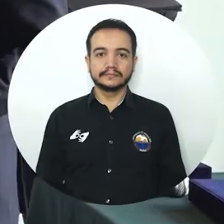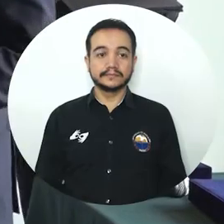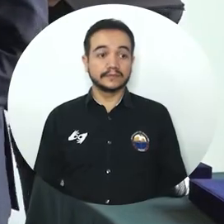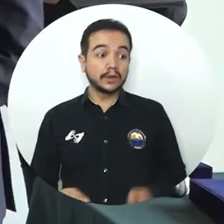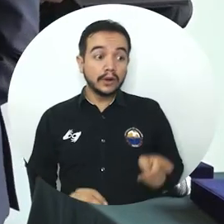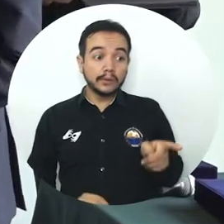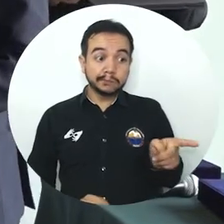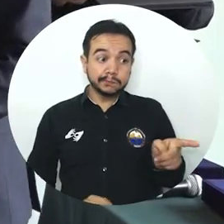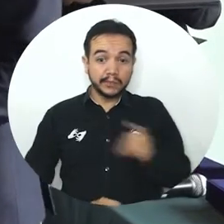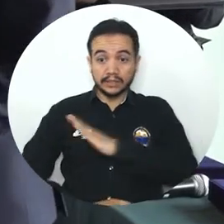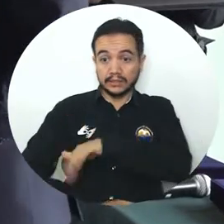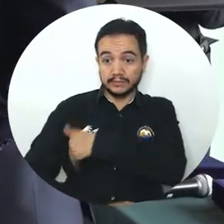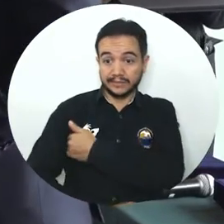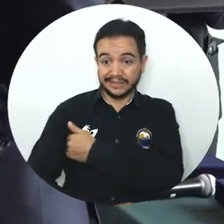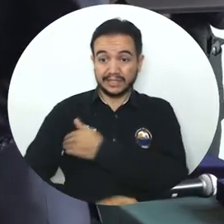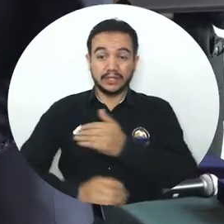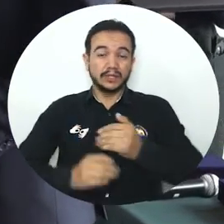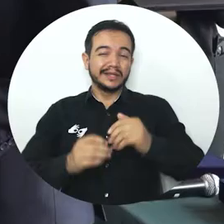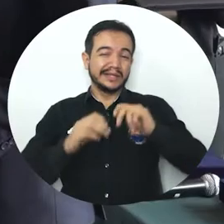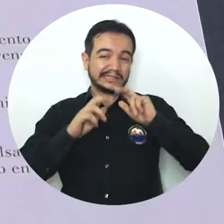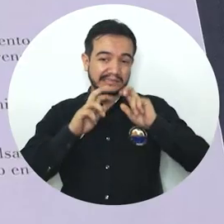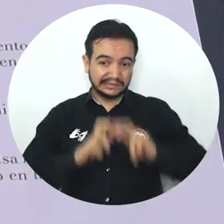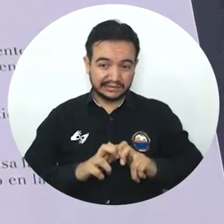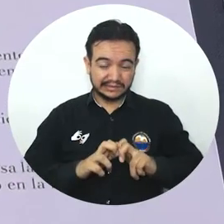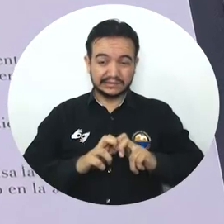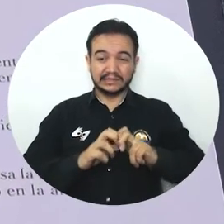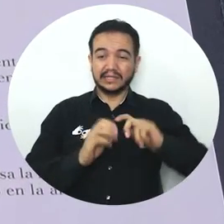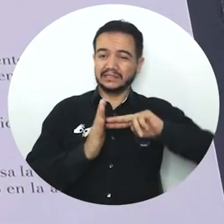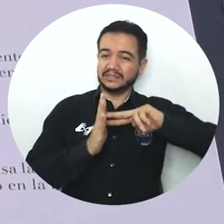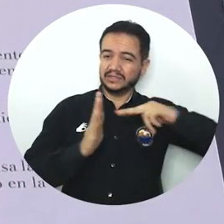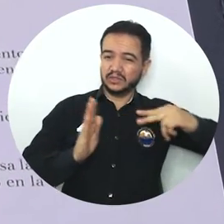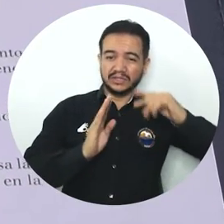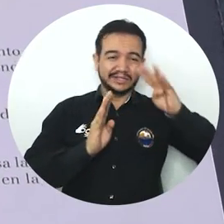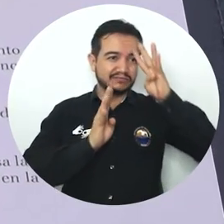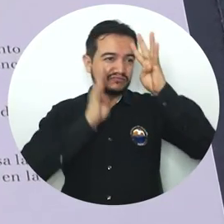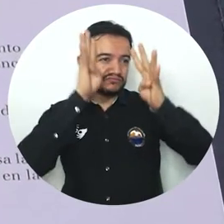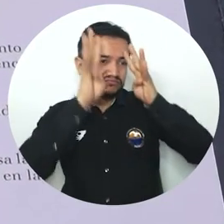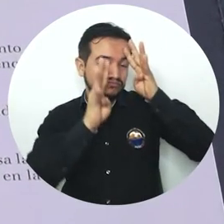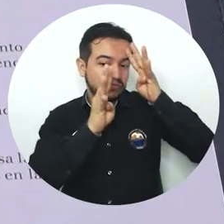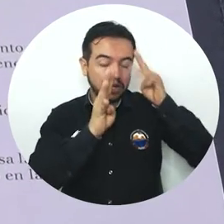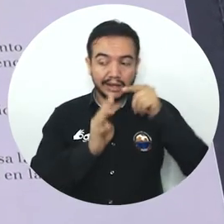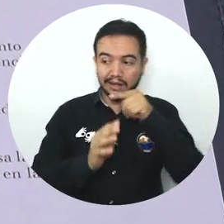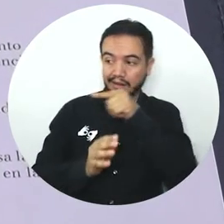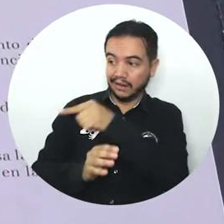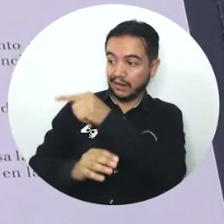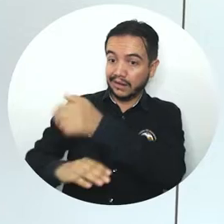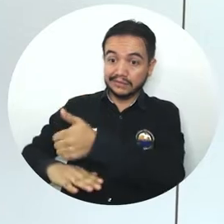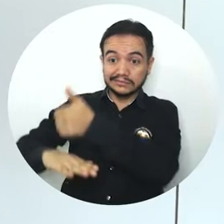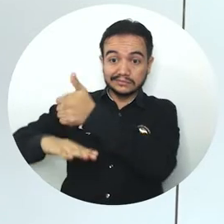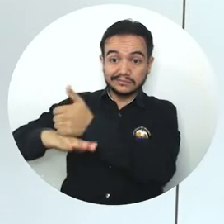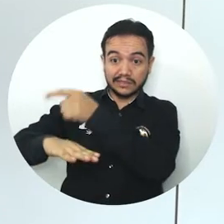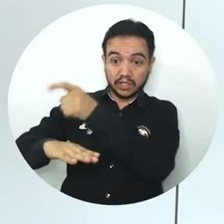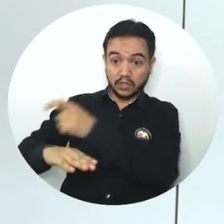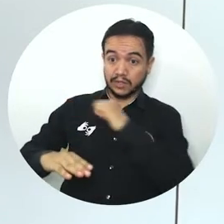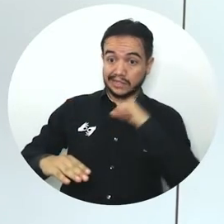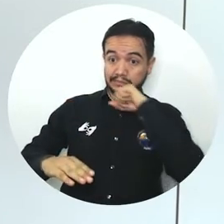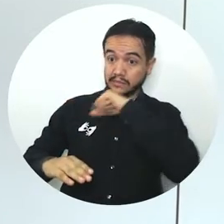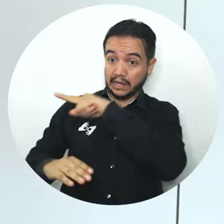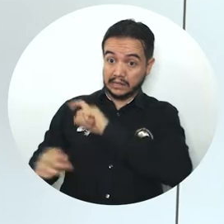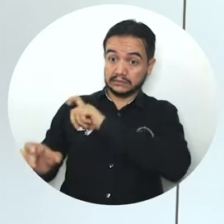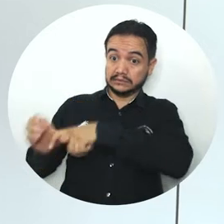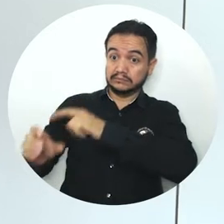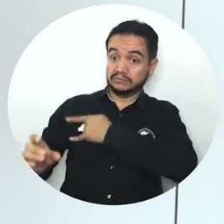El Ministerio de Ciencia, Tecnología e Innovación le otorgó al Dr. Pablo Vera Salazar, rector de Unimagdalena, un prestigioso